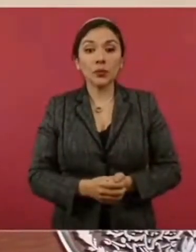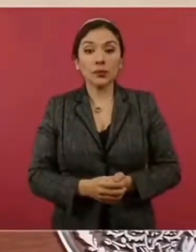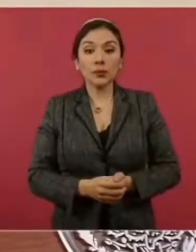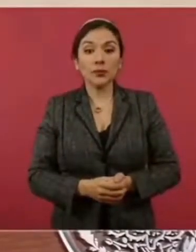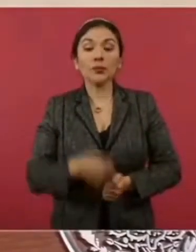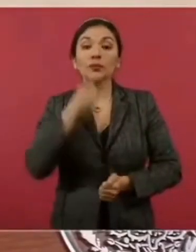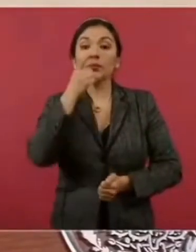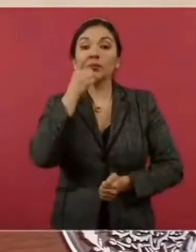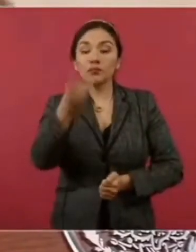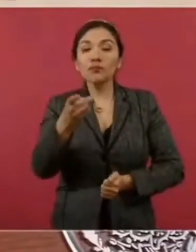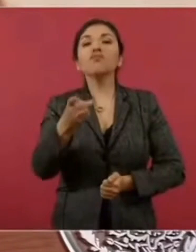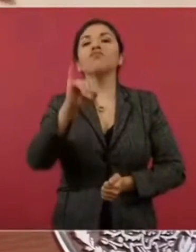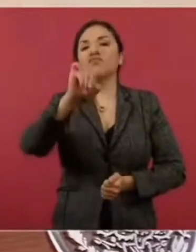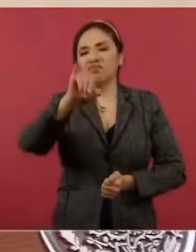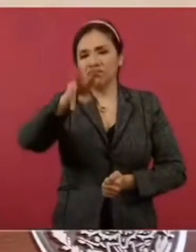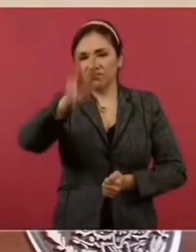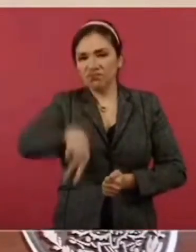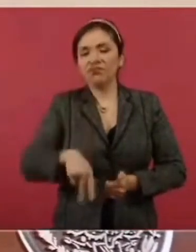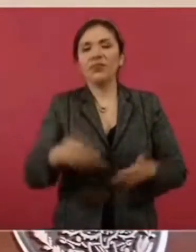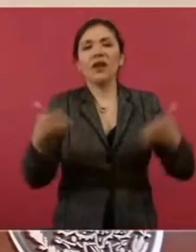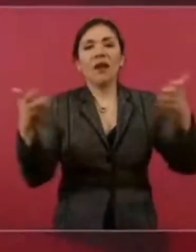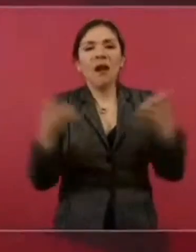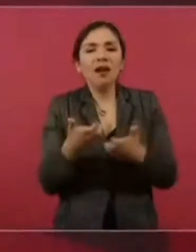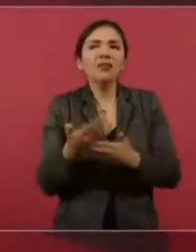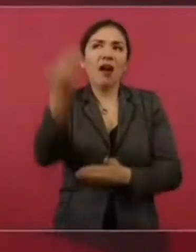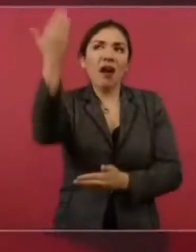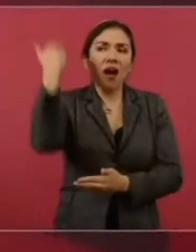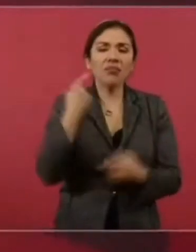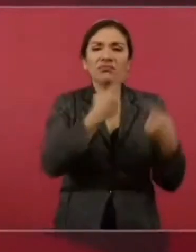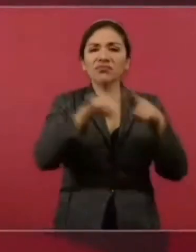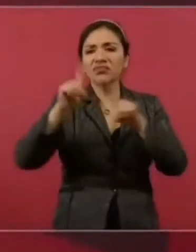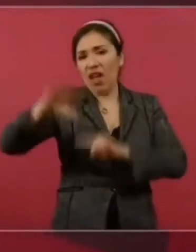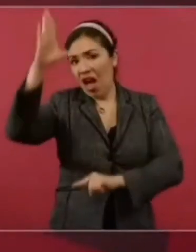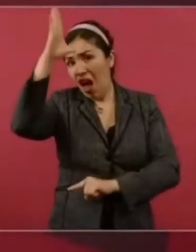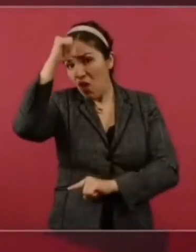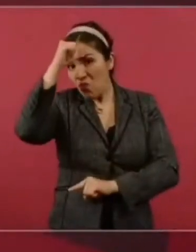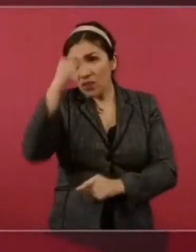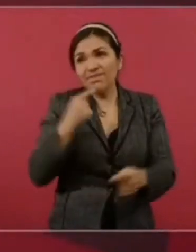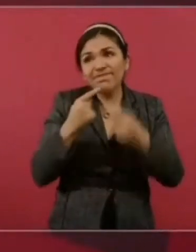se habían llevado a cabo estos acuerdos